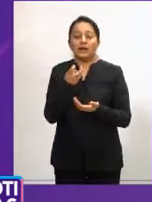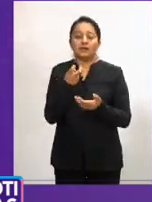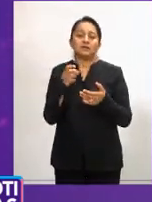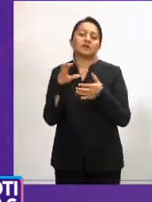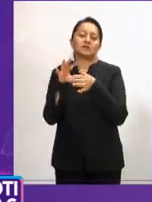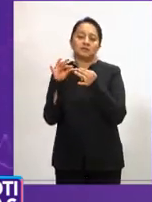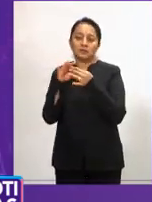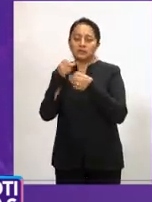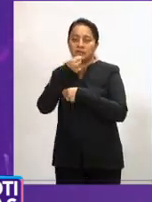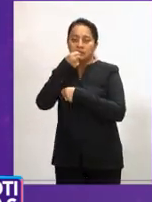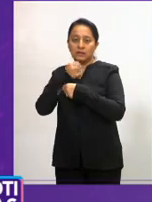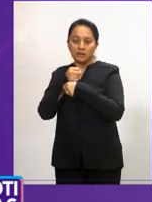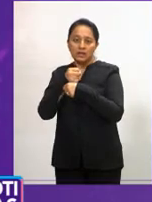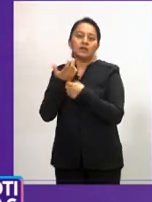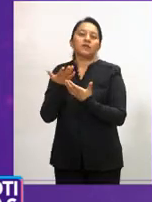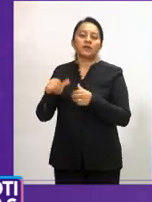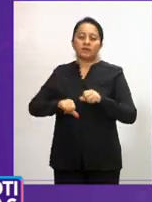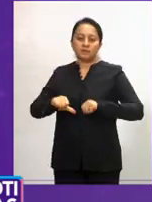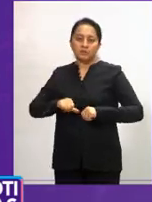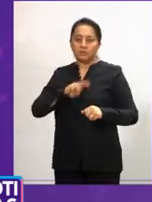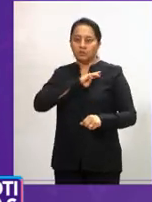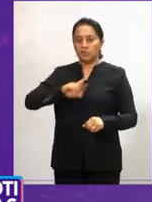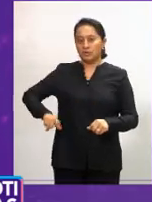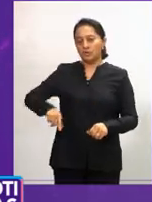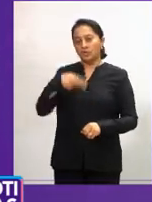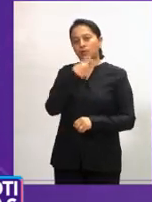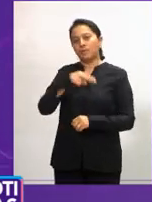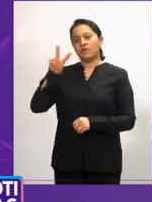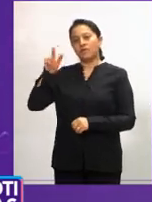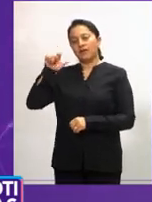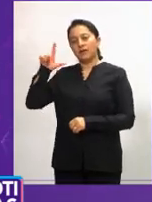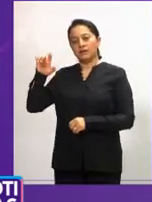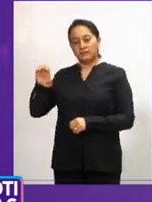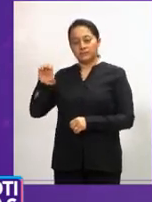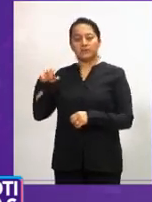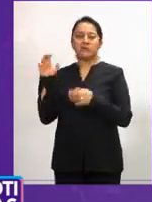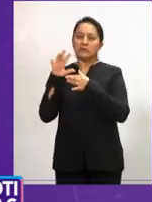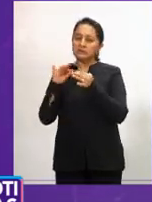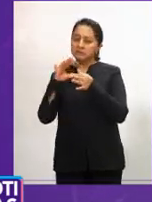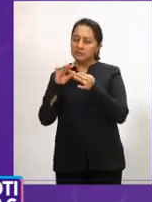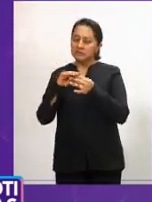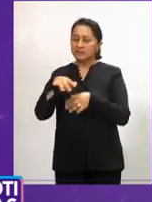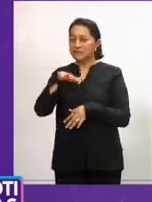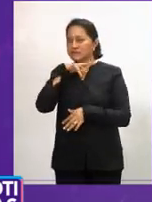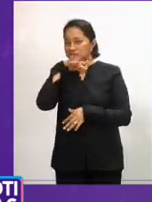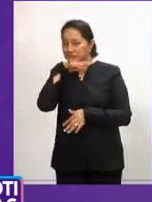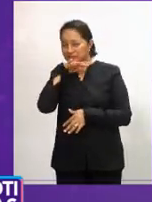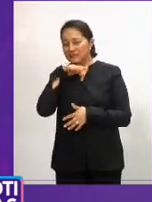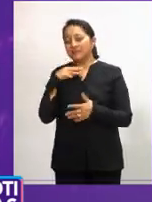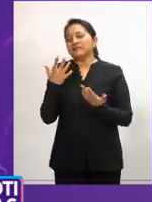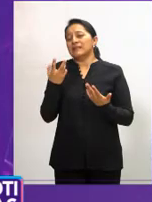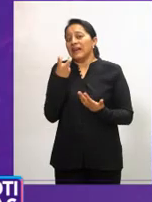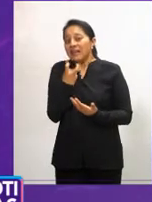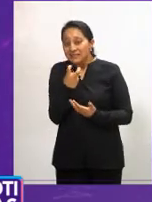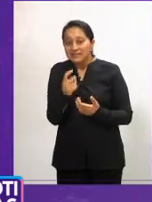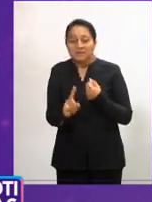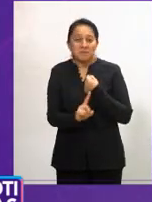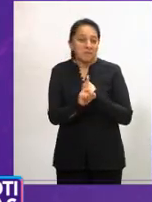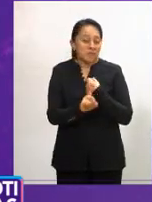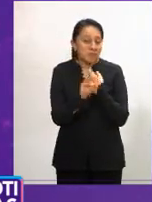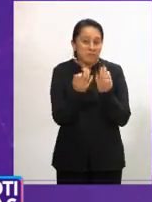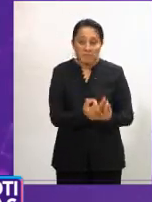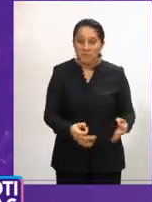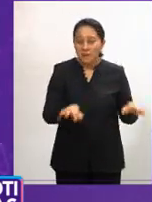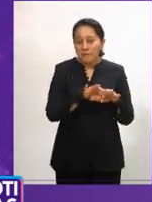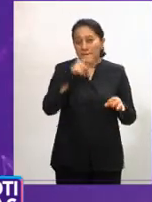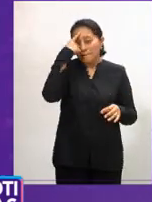señaló el secretario de Servicios Públicos Municipales, Alejandro González Valle. Manifestó que sin duda la basura es el principal problema de las